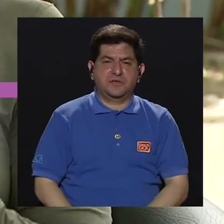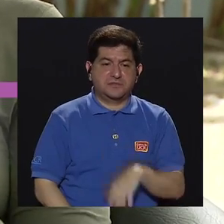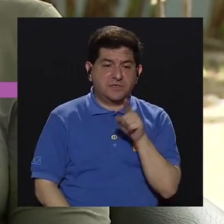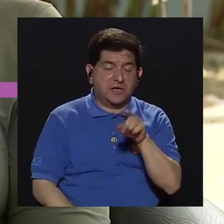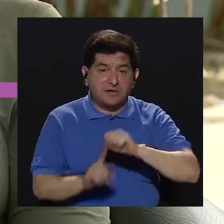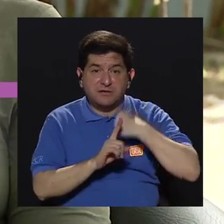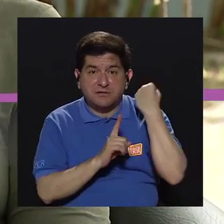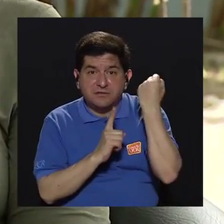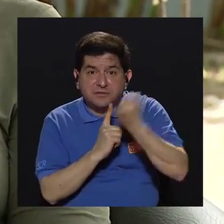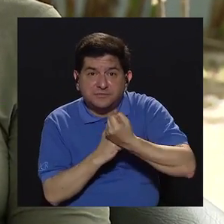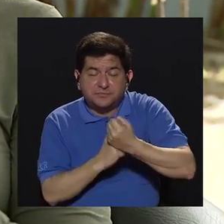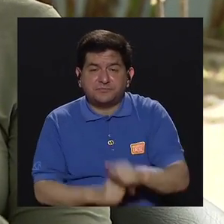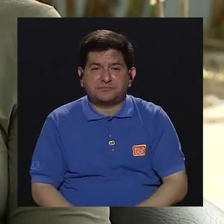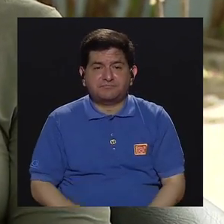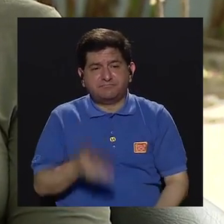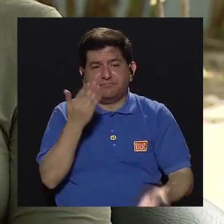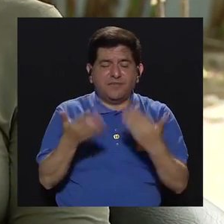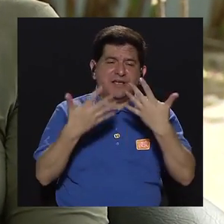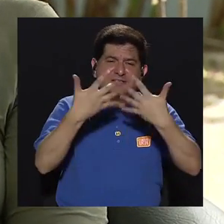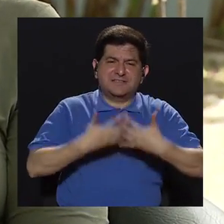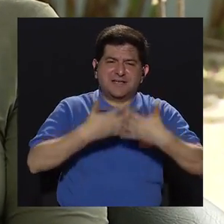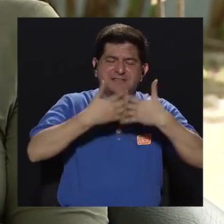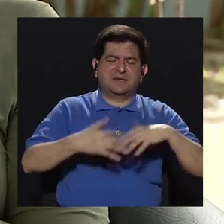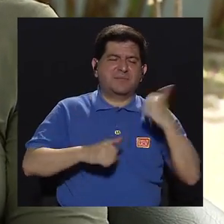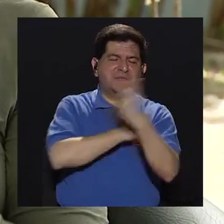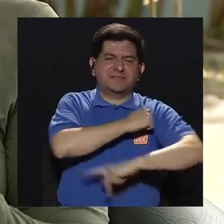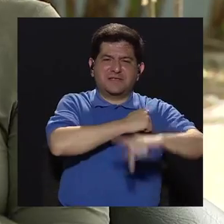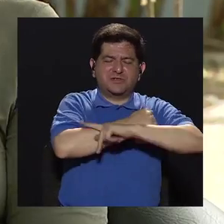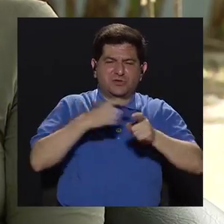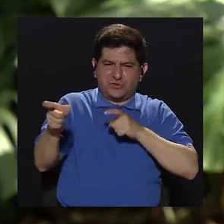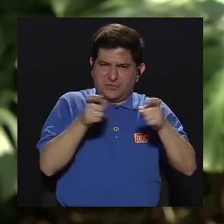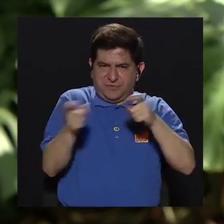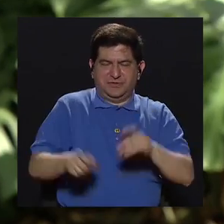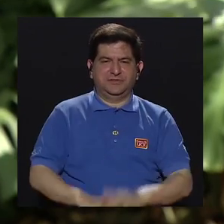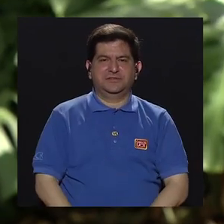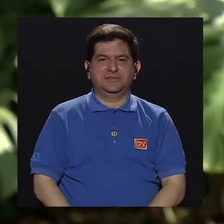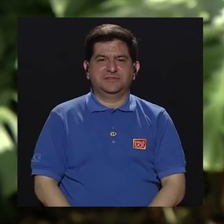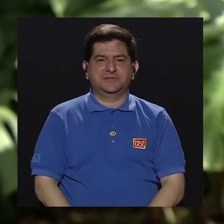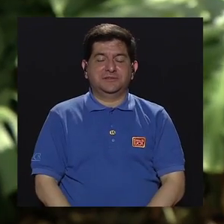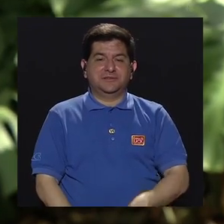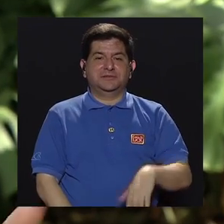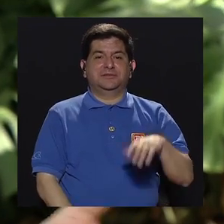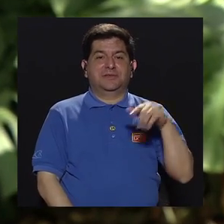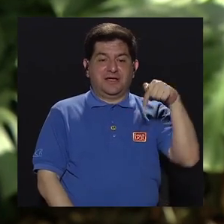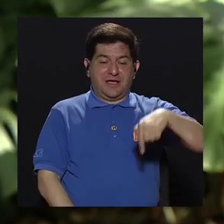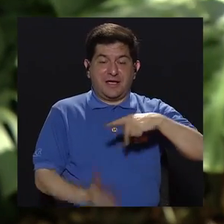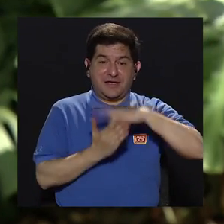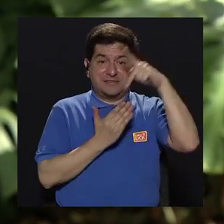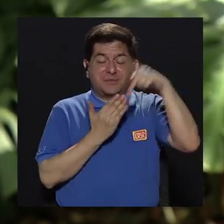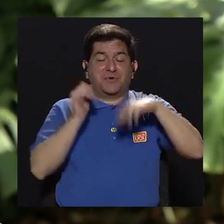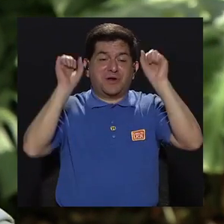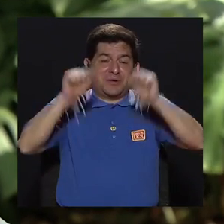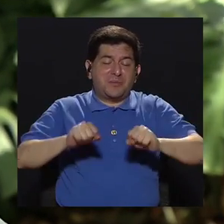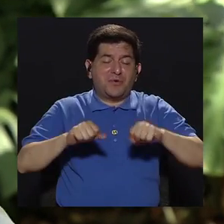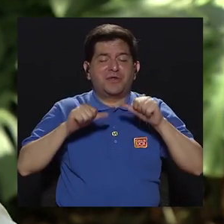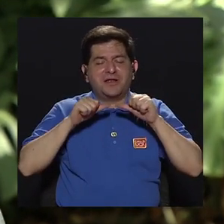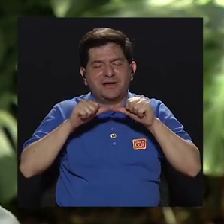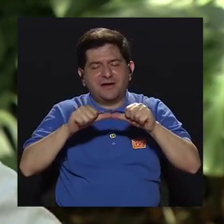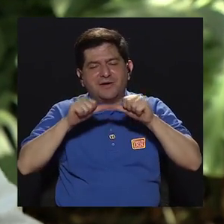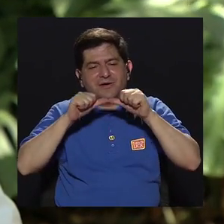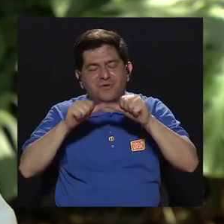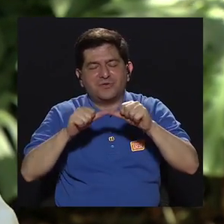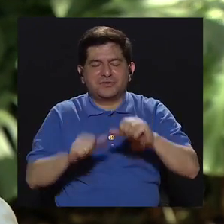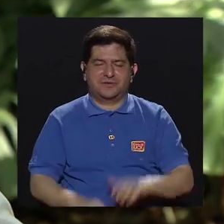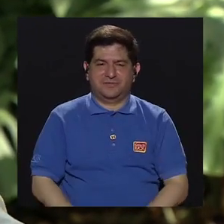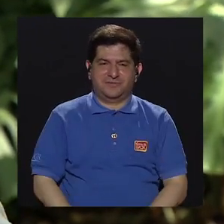veces está tomada por empresas y franquicias extranjeras. Ana María, creo que el programa da para, más bien el tema